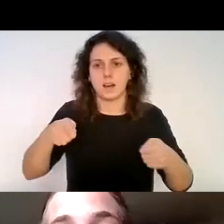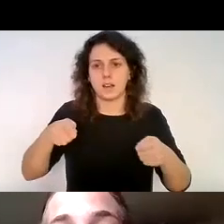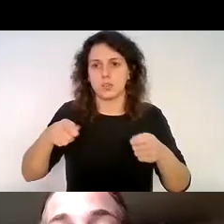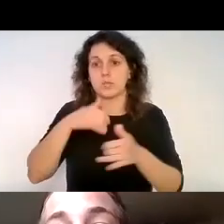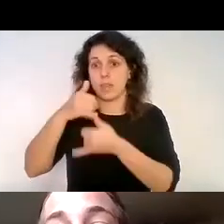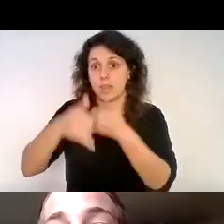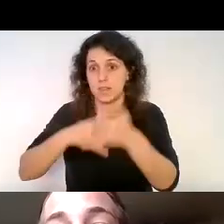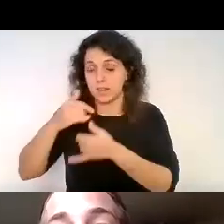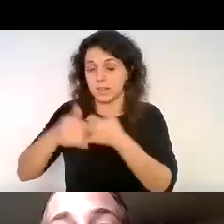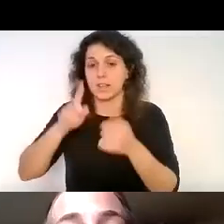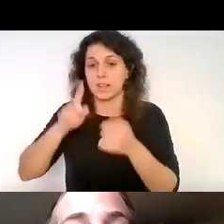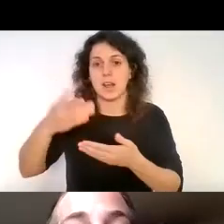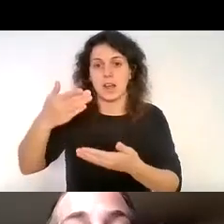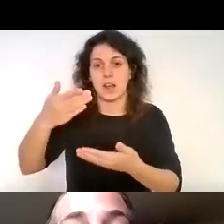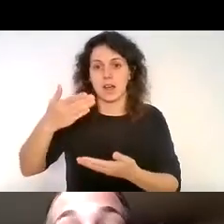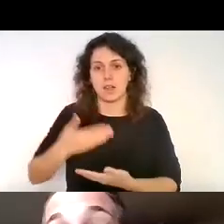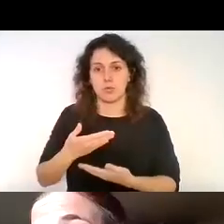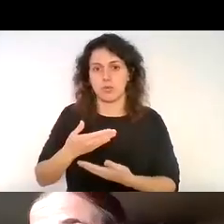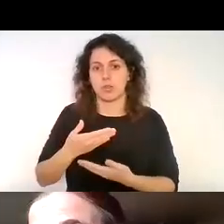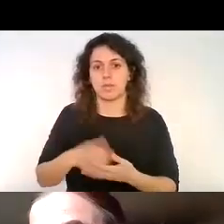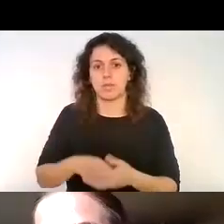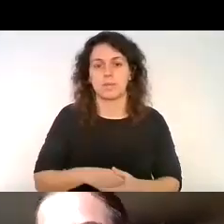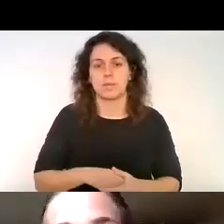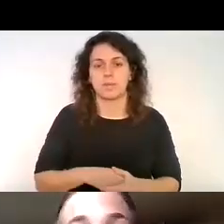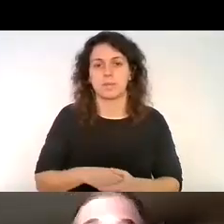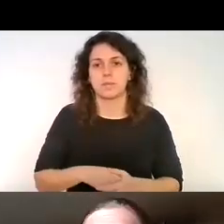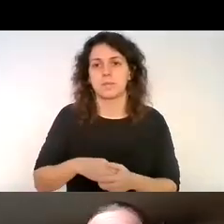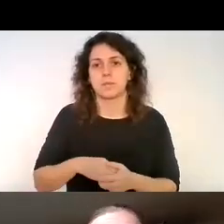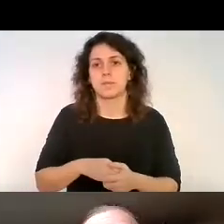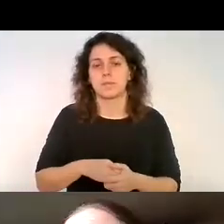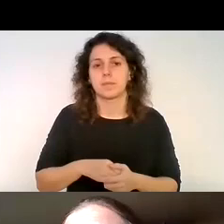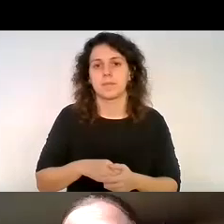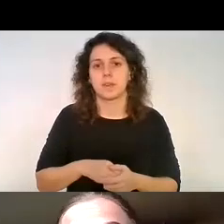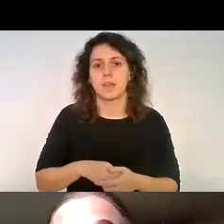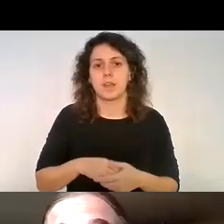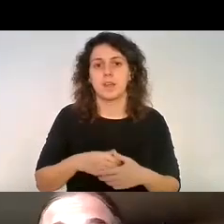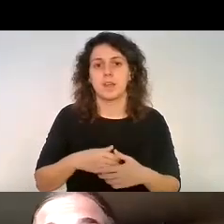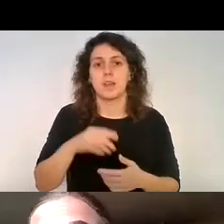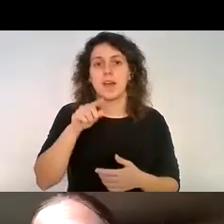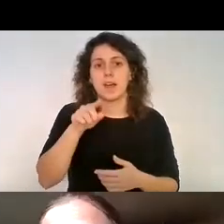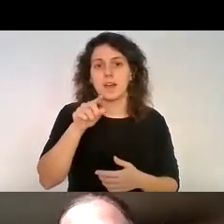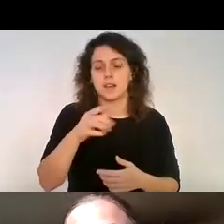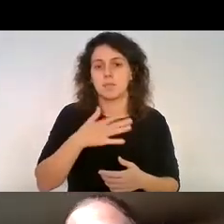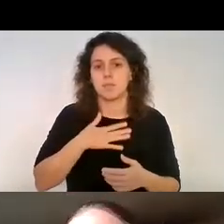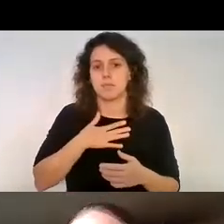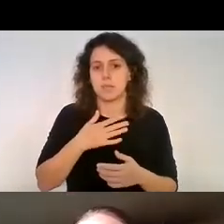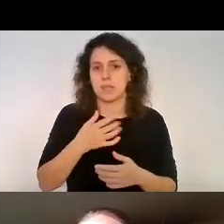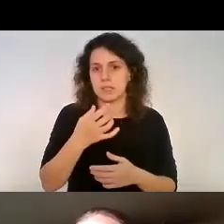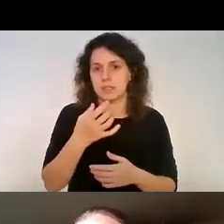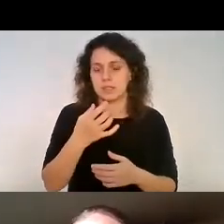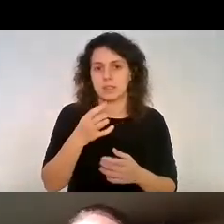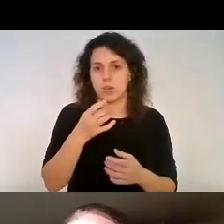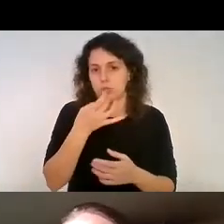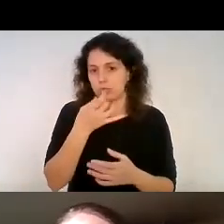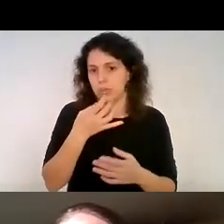que pueden también ayudar a los niños y aquí les dejo con mis contactos más que todo